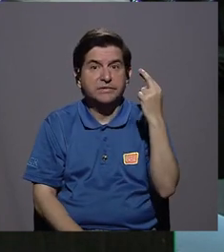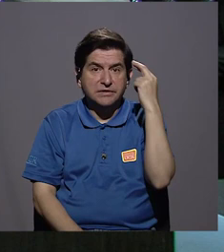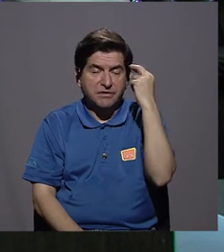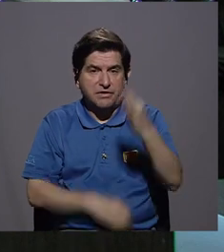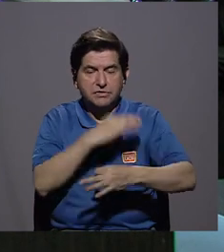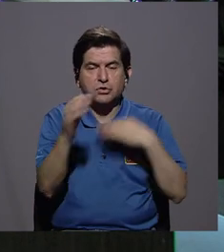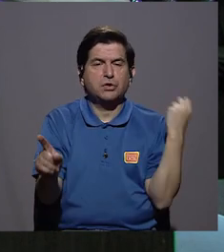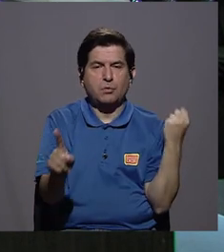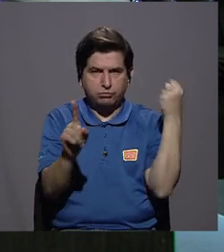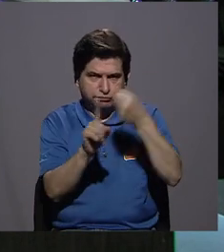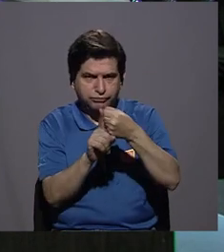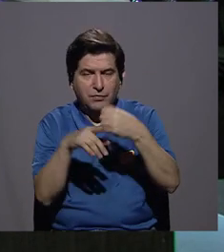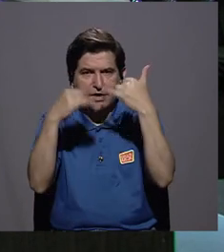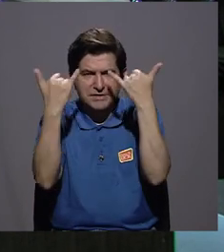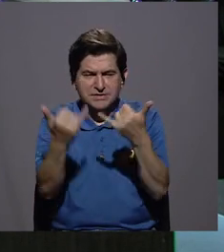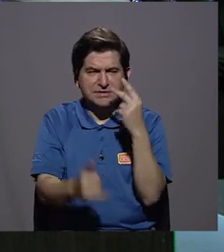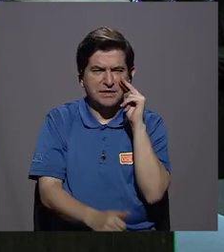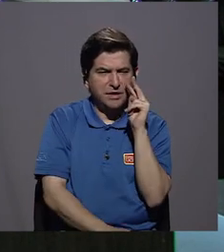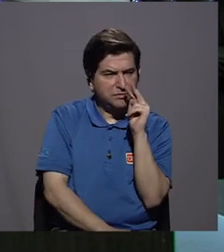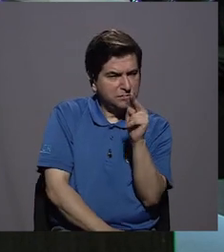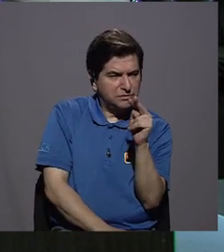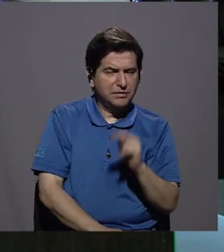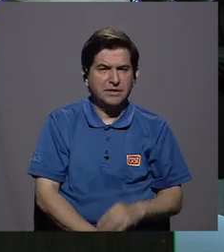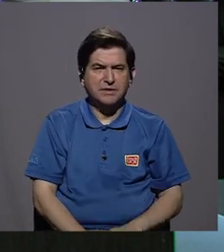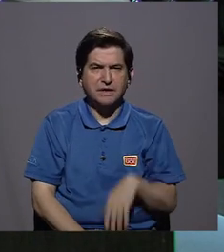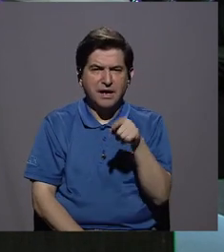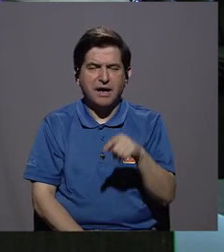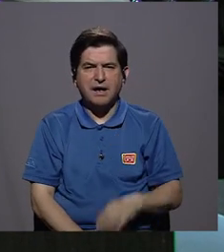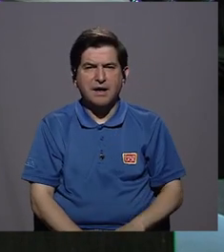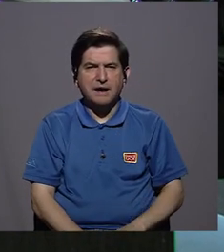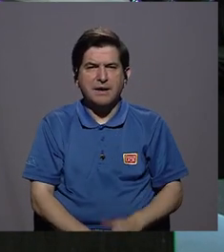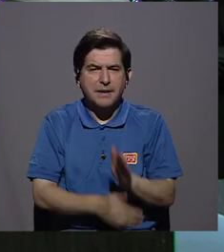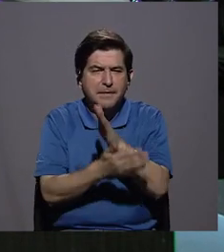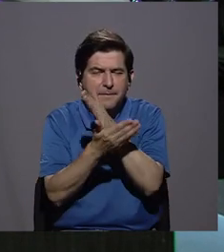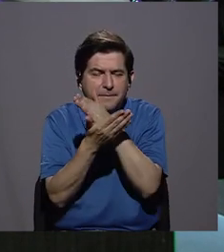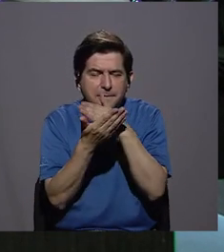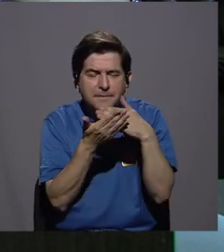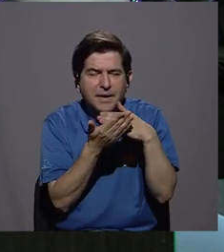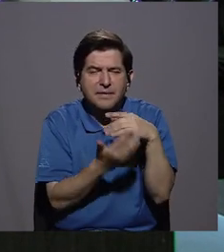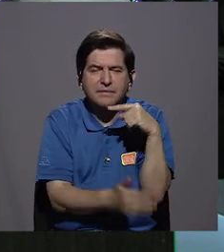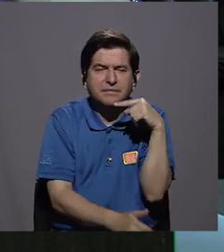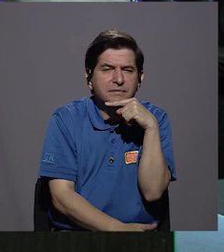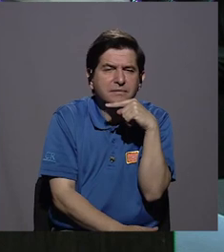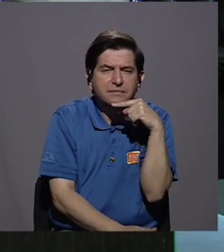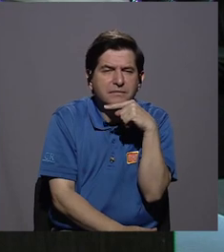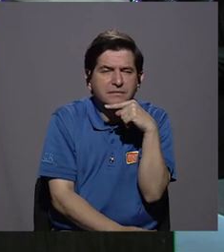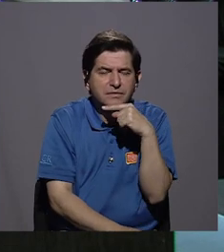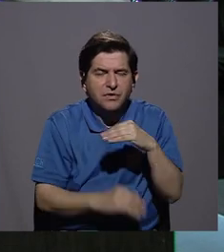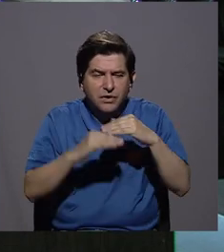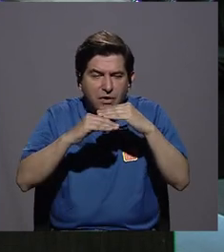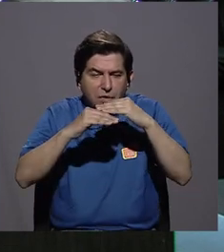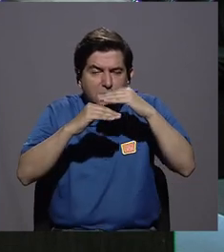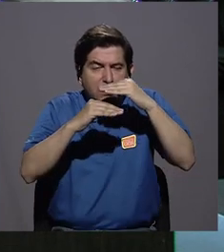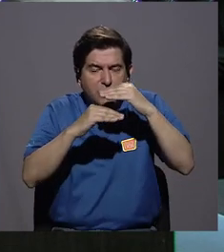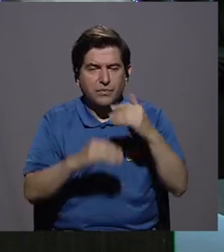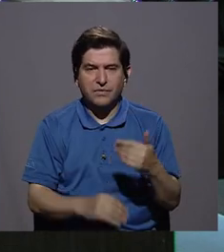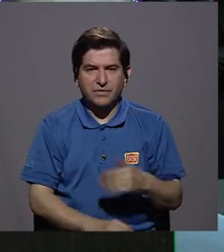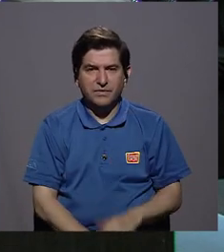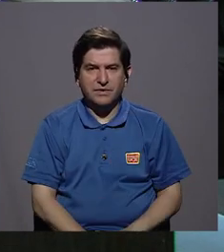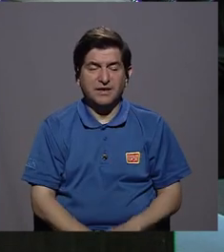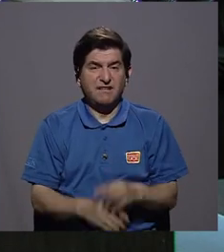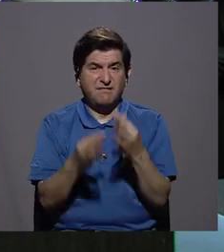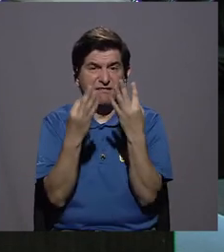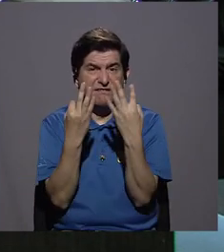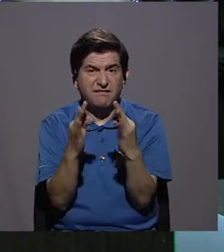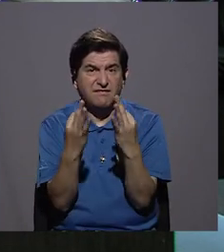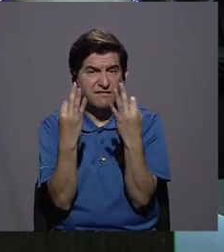algún tipo de trauma, ya empezamos a ver de que es una orillita que se torna roja, levantada y que tiende